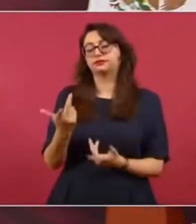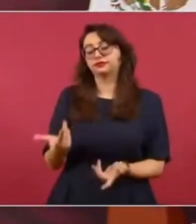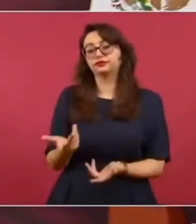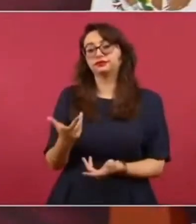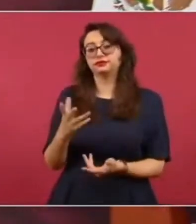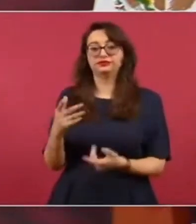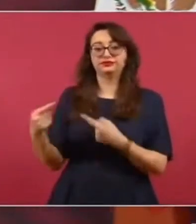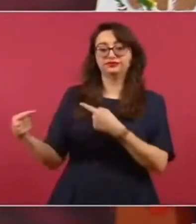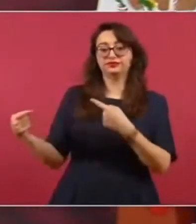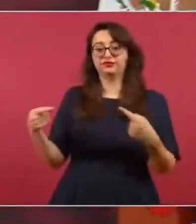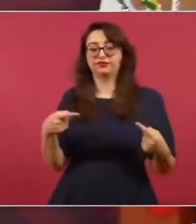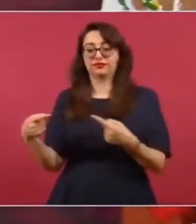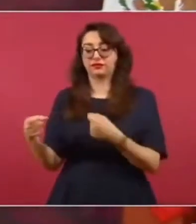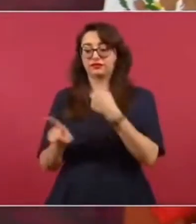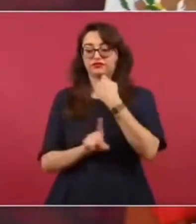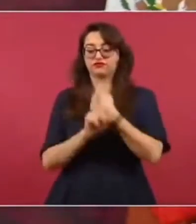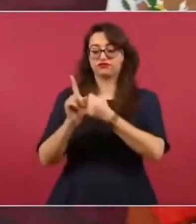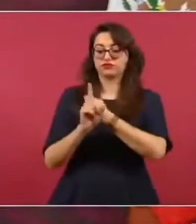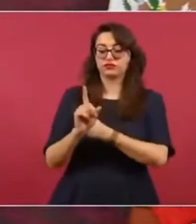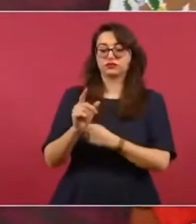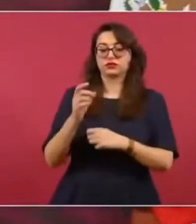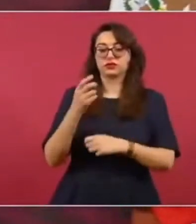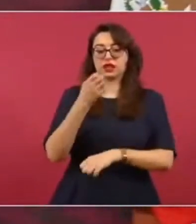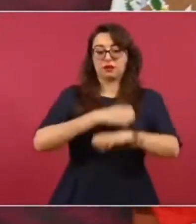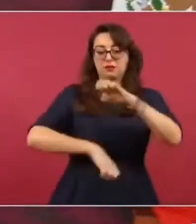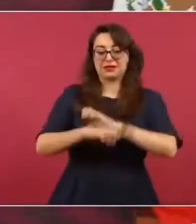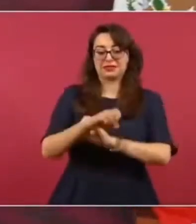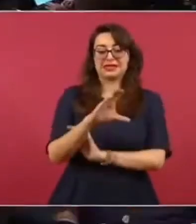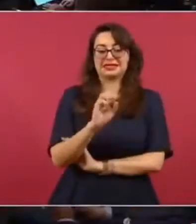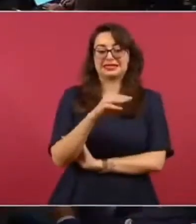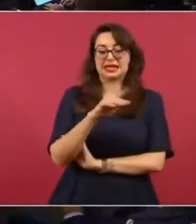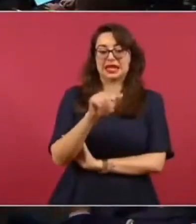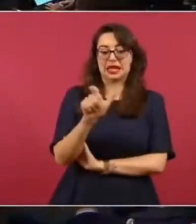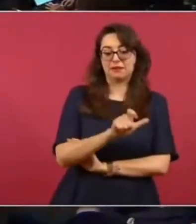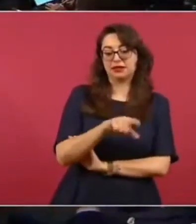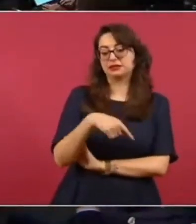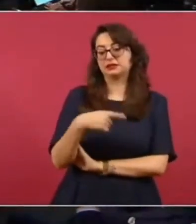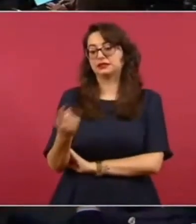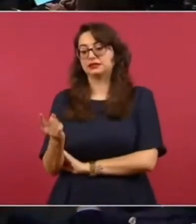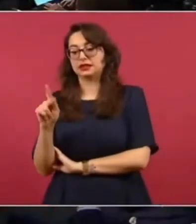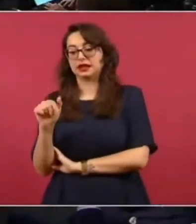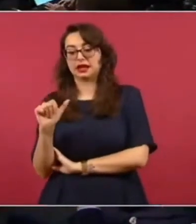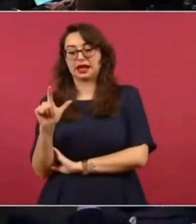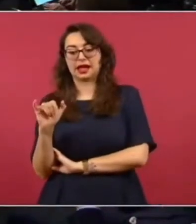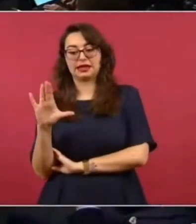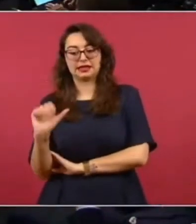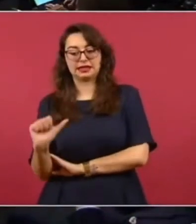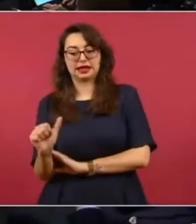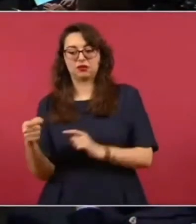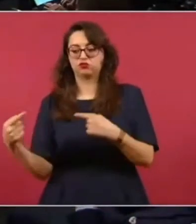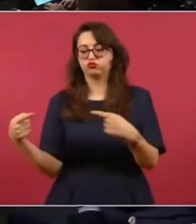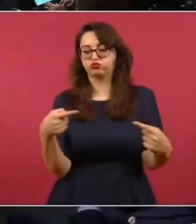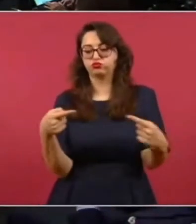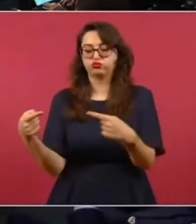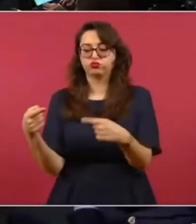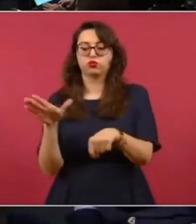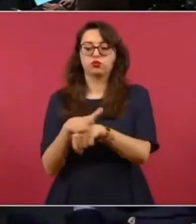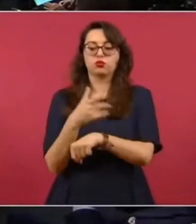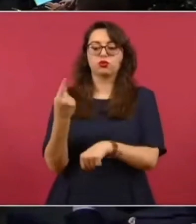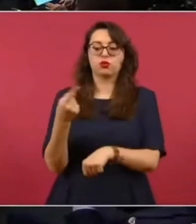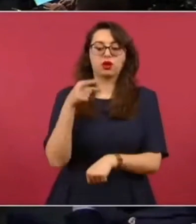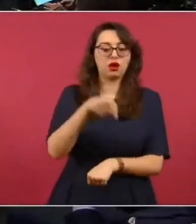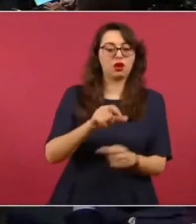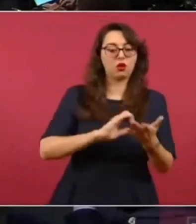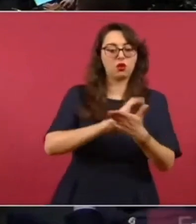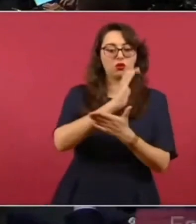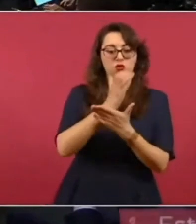Cemex, y Calica, Cemex, tenía o tiene un contrato de utilización del muelle a cambio de